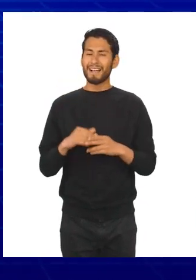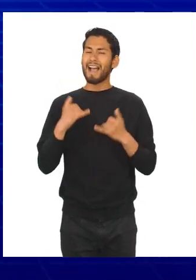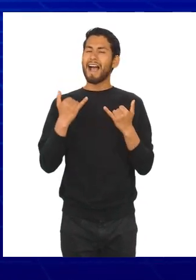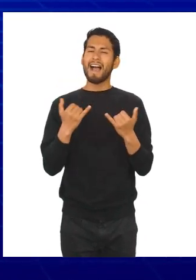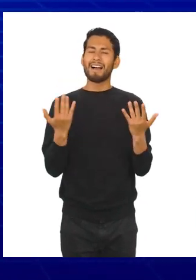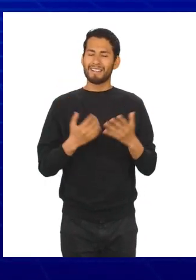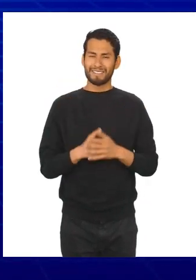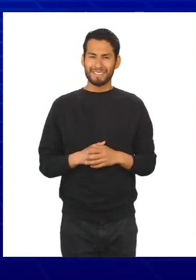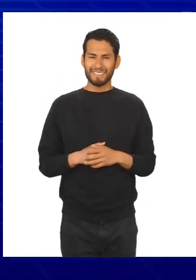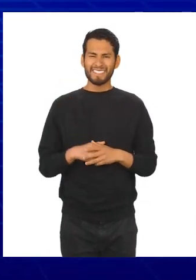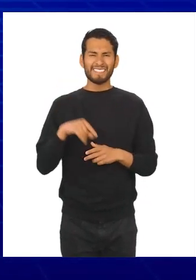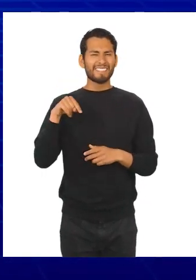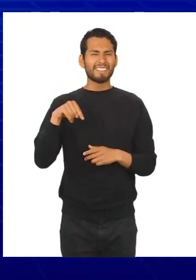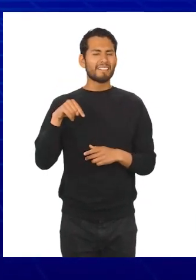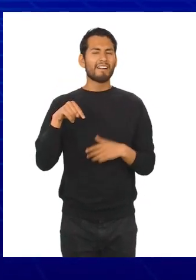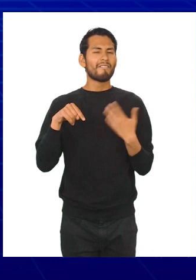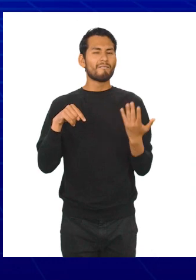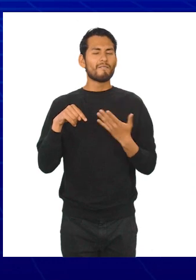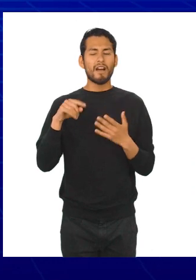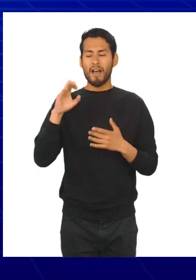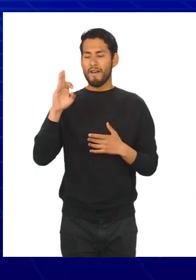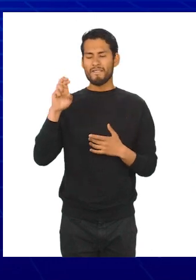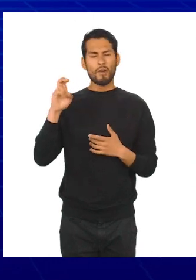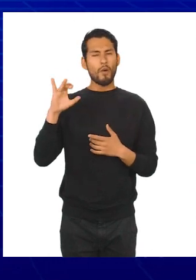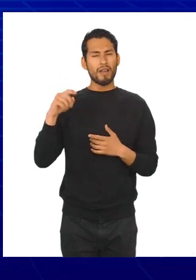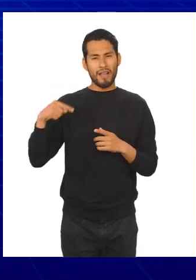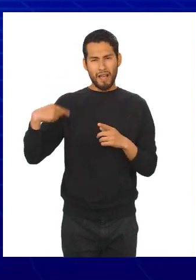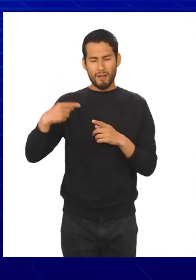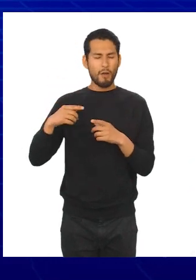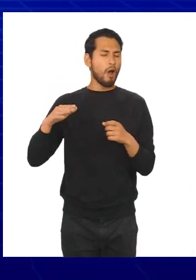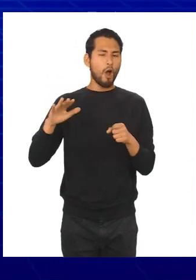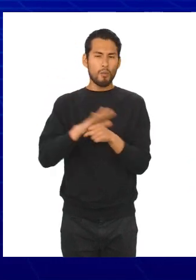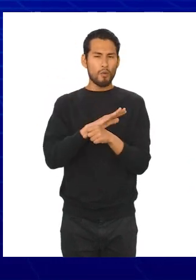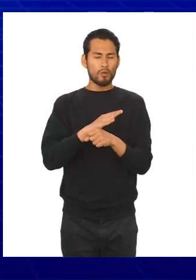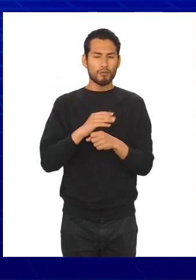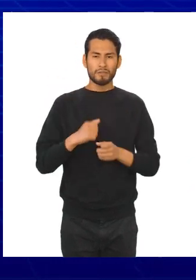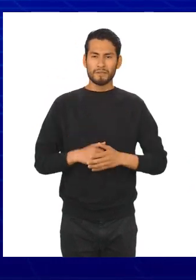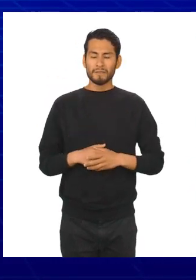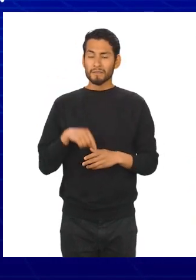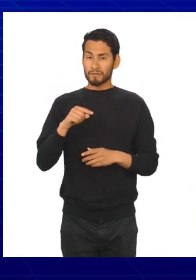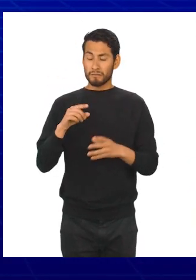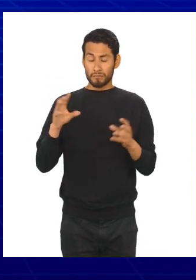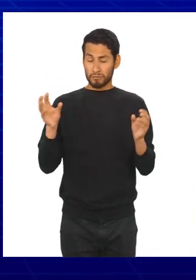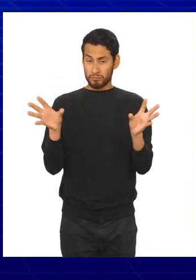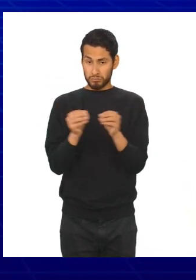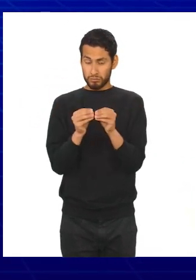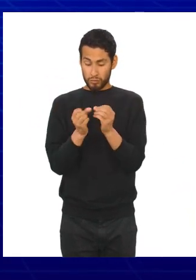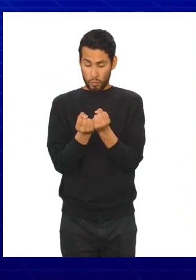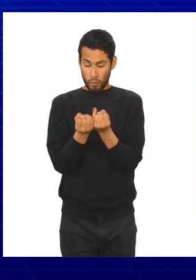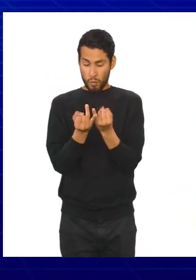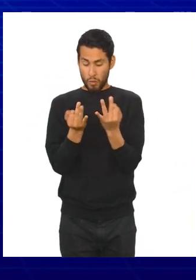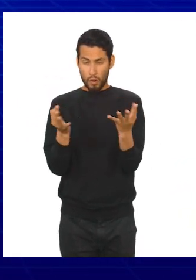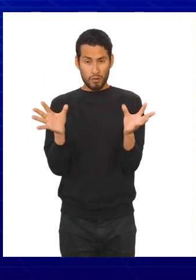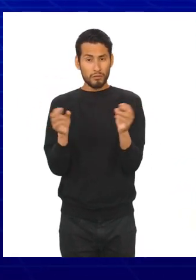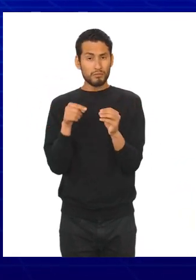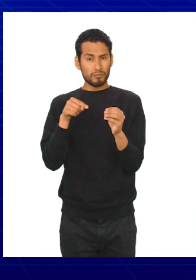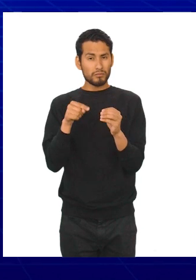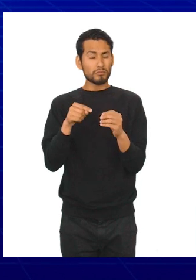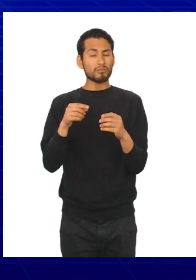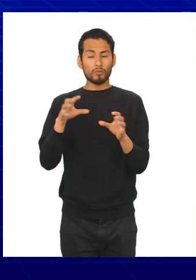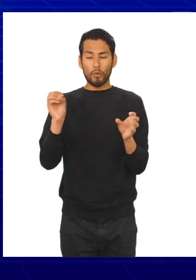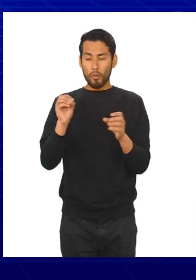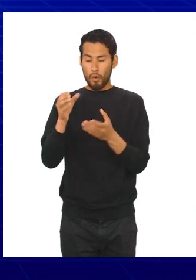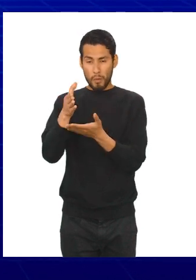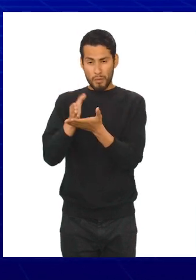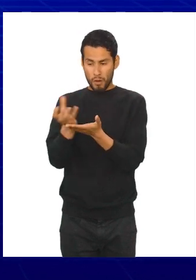Ahora llegamos a la frecuencia, también conocida como frecuencia absoluta, que es el número de elementos en la muestra o en la